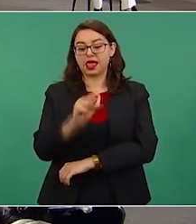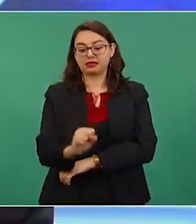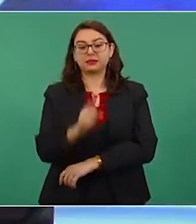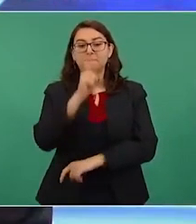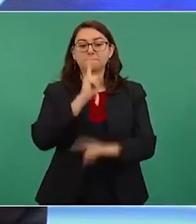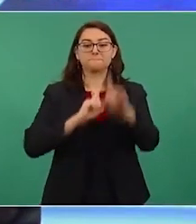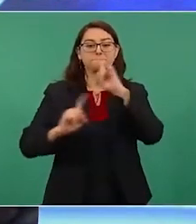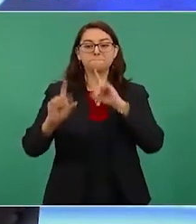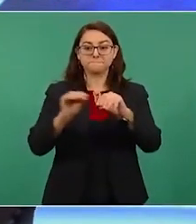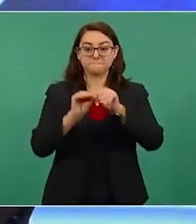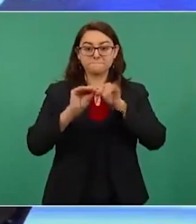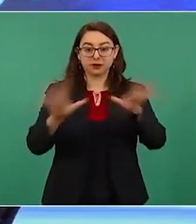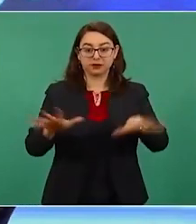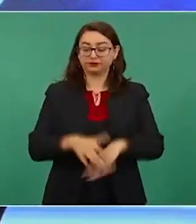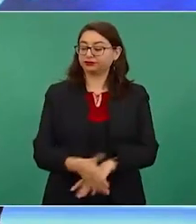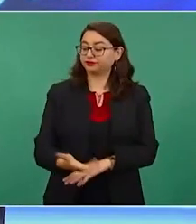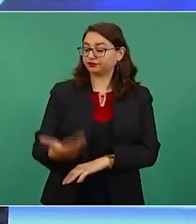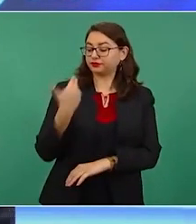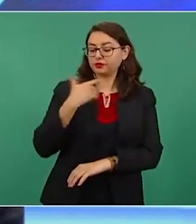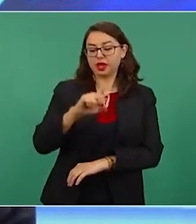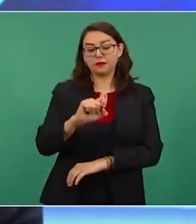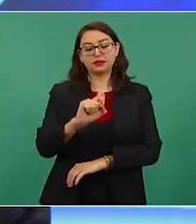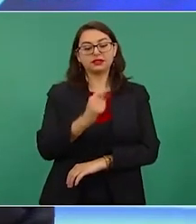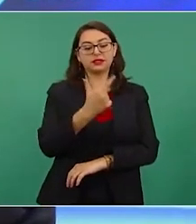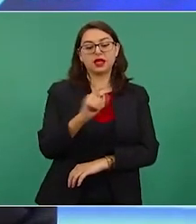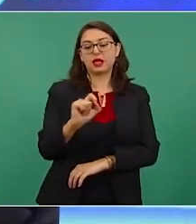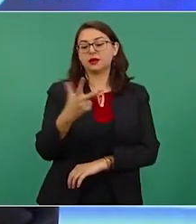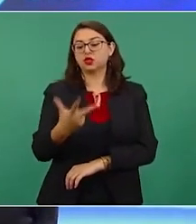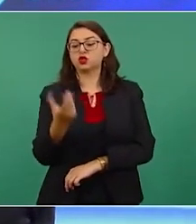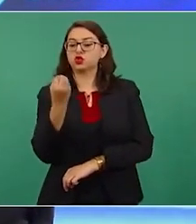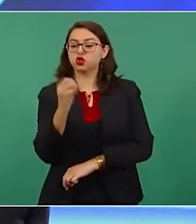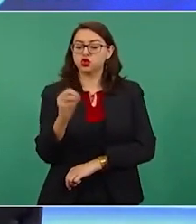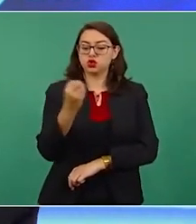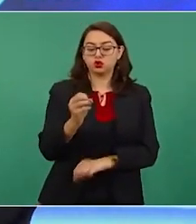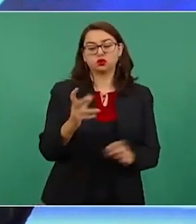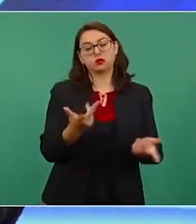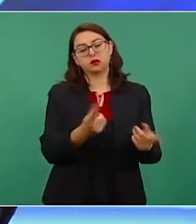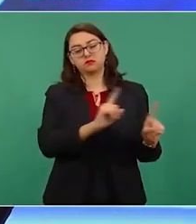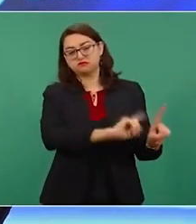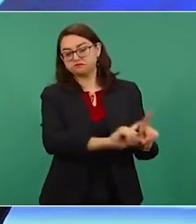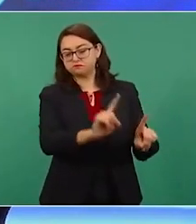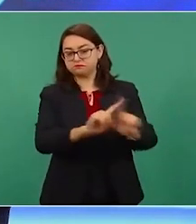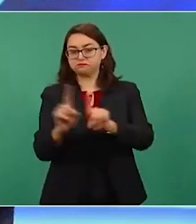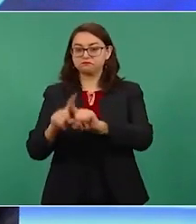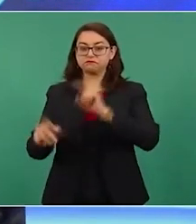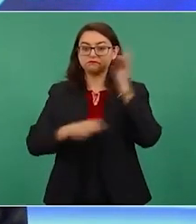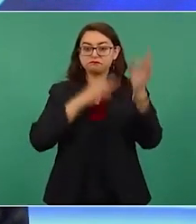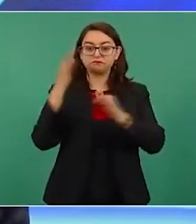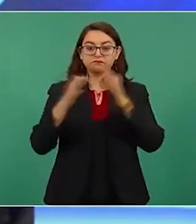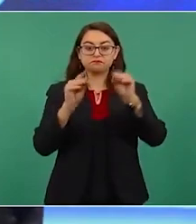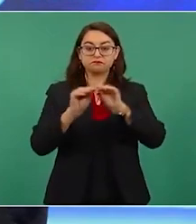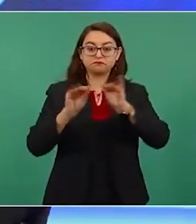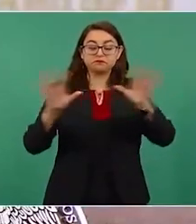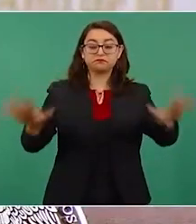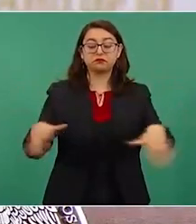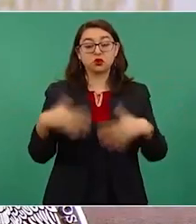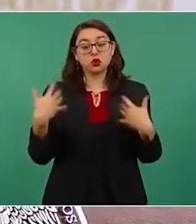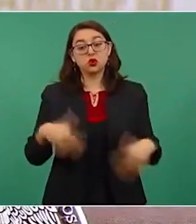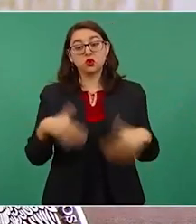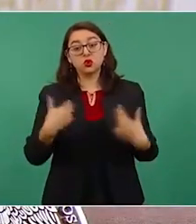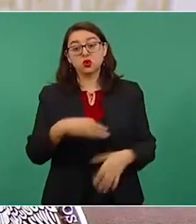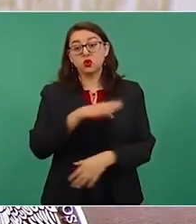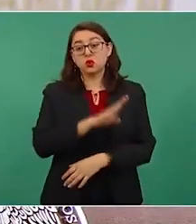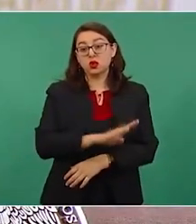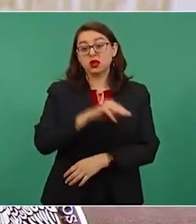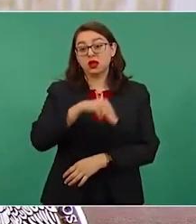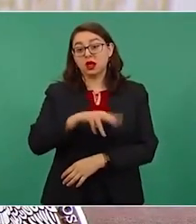Los días 27 y 28 de octubre, diversos medios de comunicación publicaron que las acciones de la Bolsa Mexicana de Valores